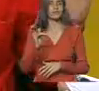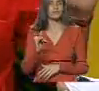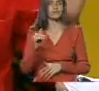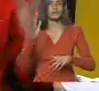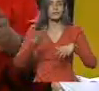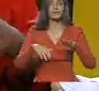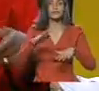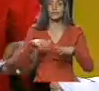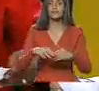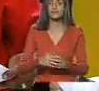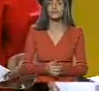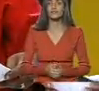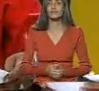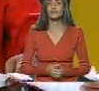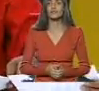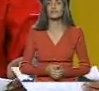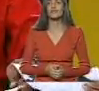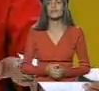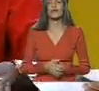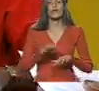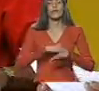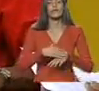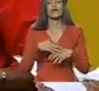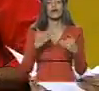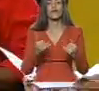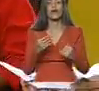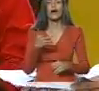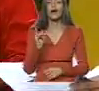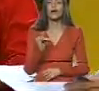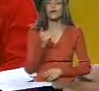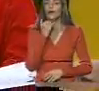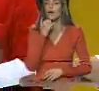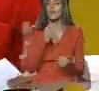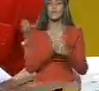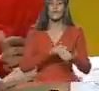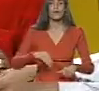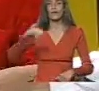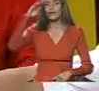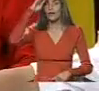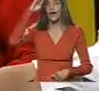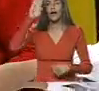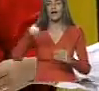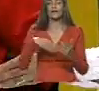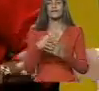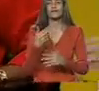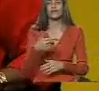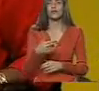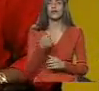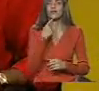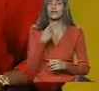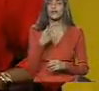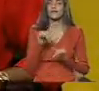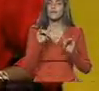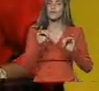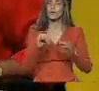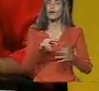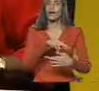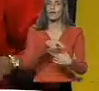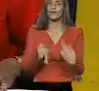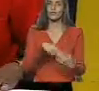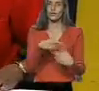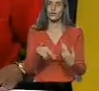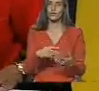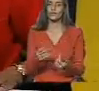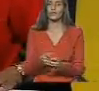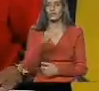Barlovento no perdió su voto. Porque además ahora tenemos una autopista de Caracas hasta Higuerote. Es por la revolución, Diosdado Cabello